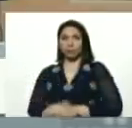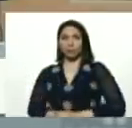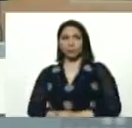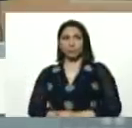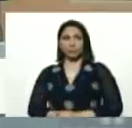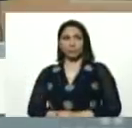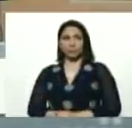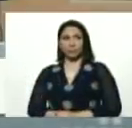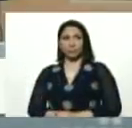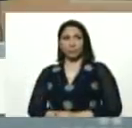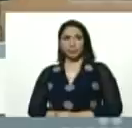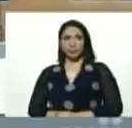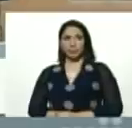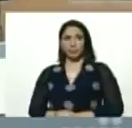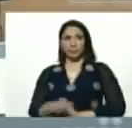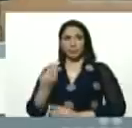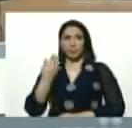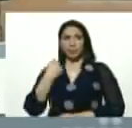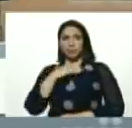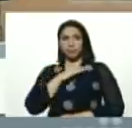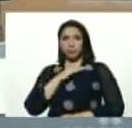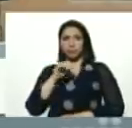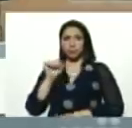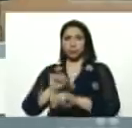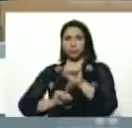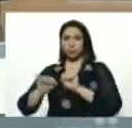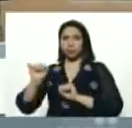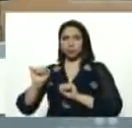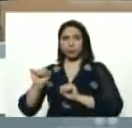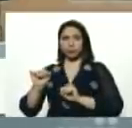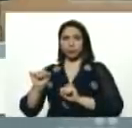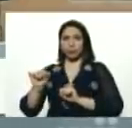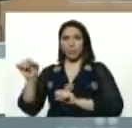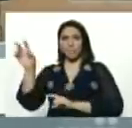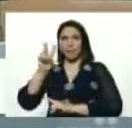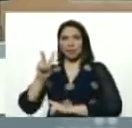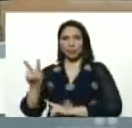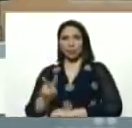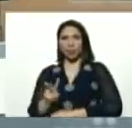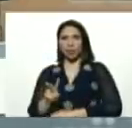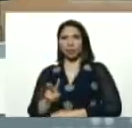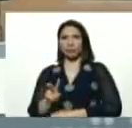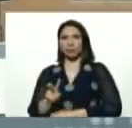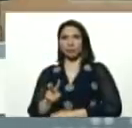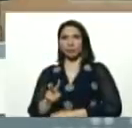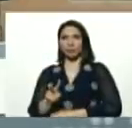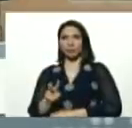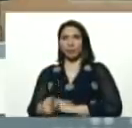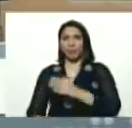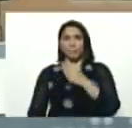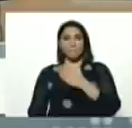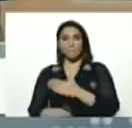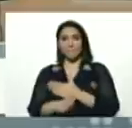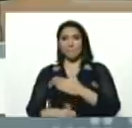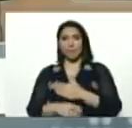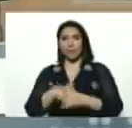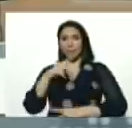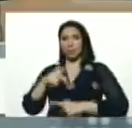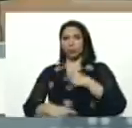por la pandemia del coronavirus, Venezuela se dirige, a un proceso electoral,